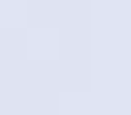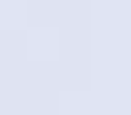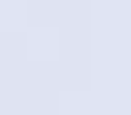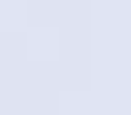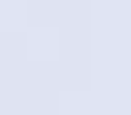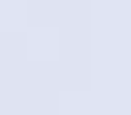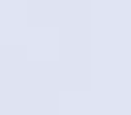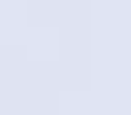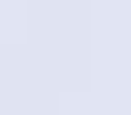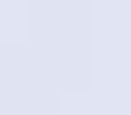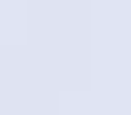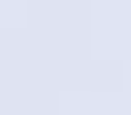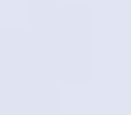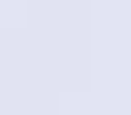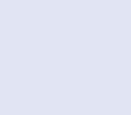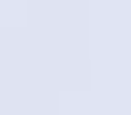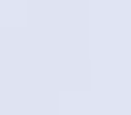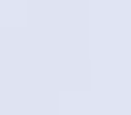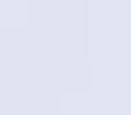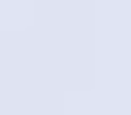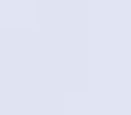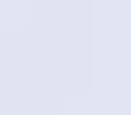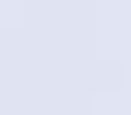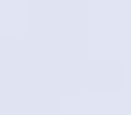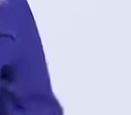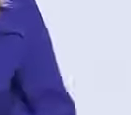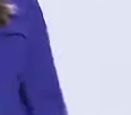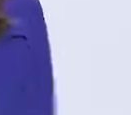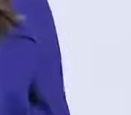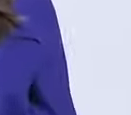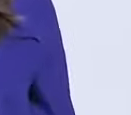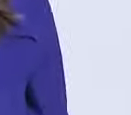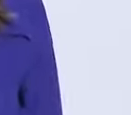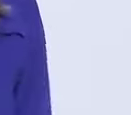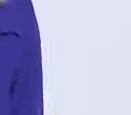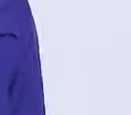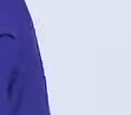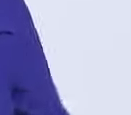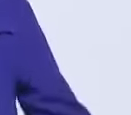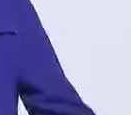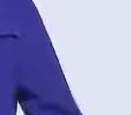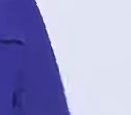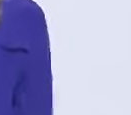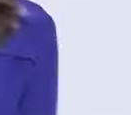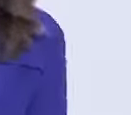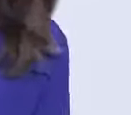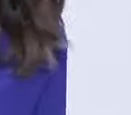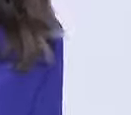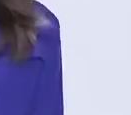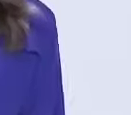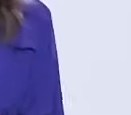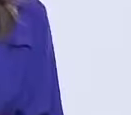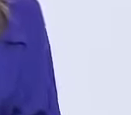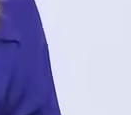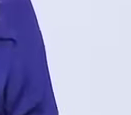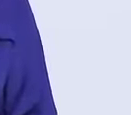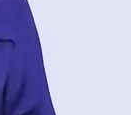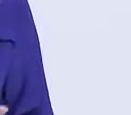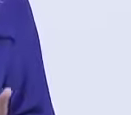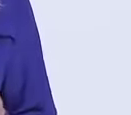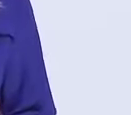jubilosa y complacida de estar acá con todos ustedes. Porque si estuviera triste, mecanada,